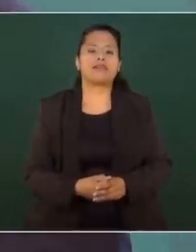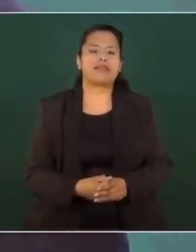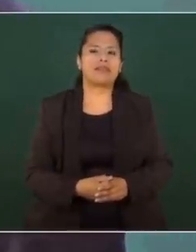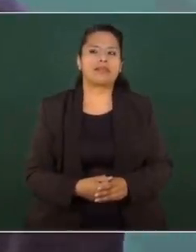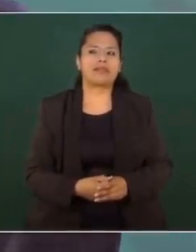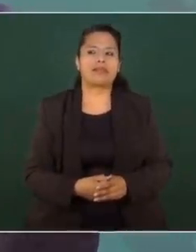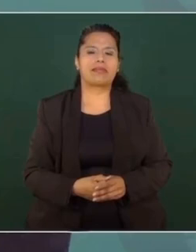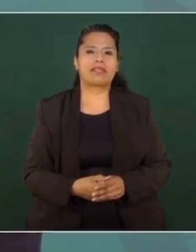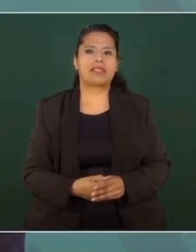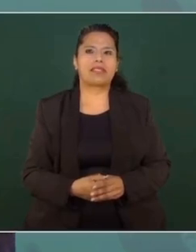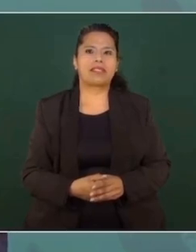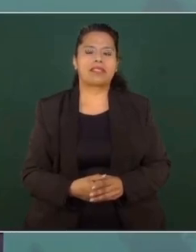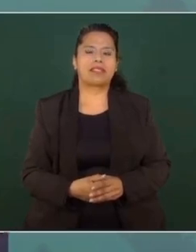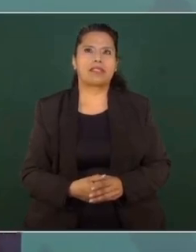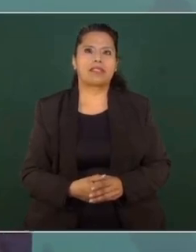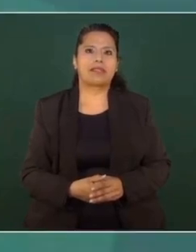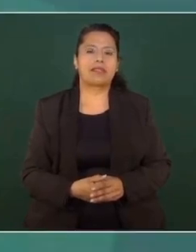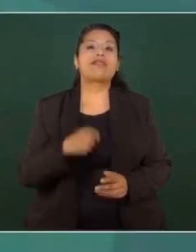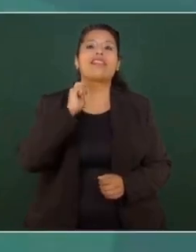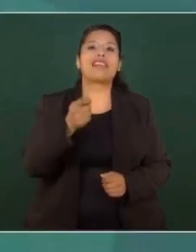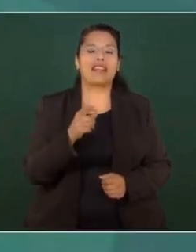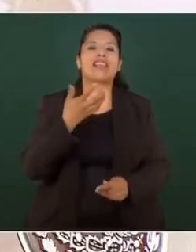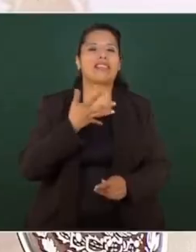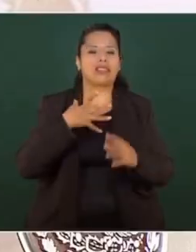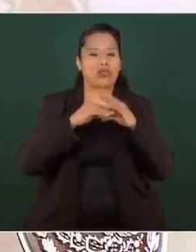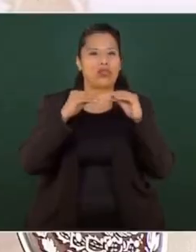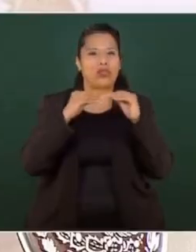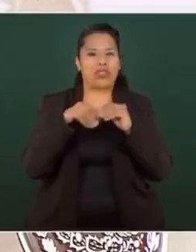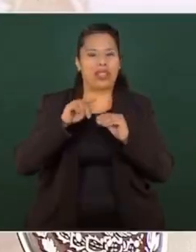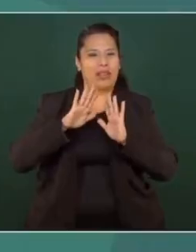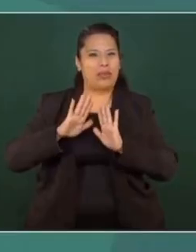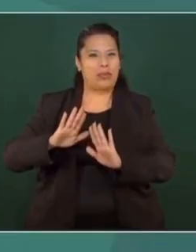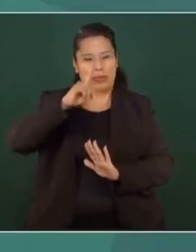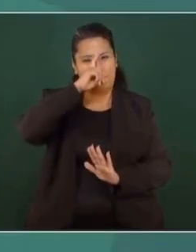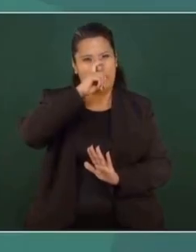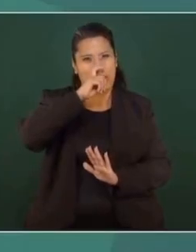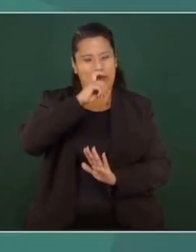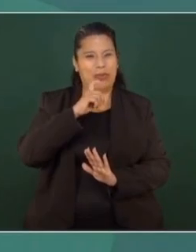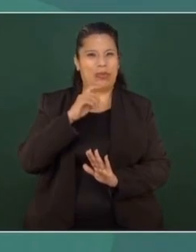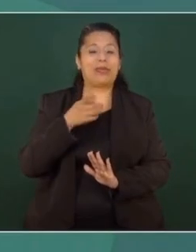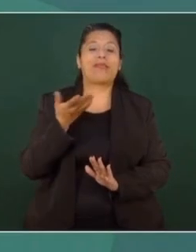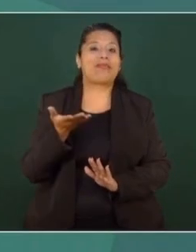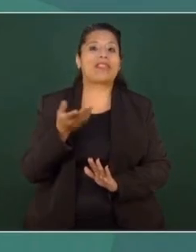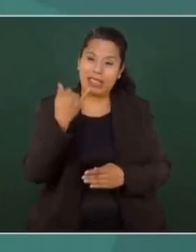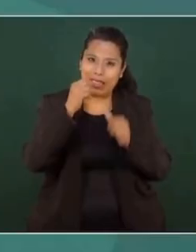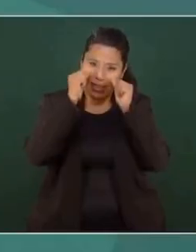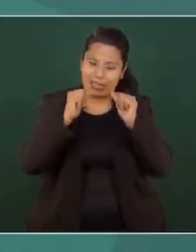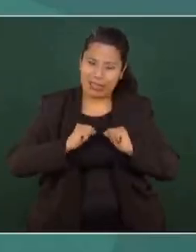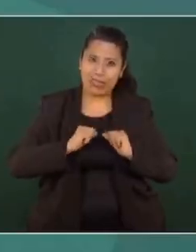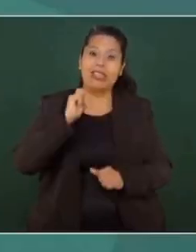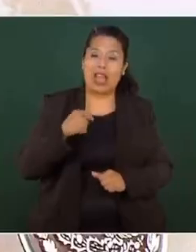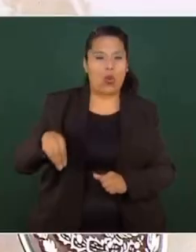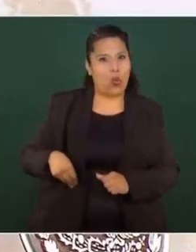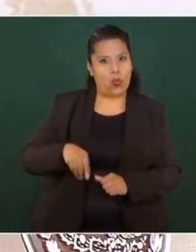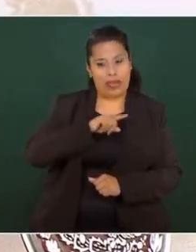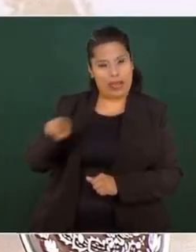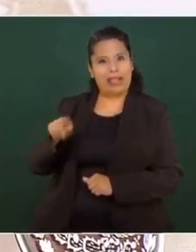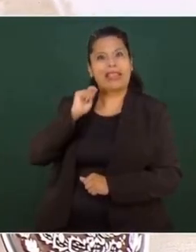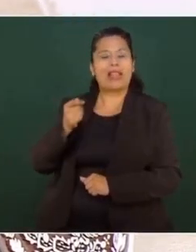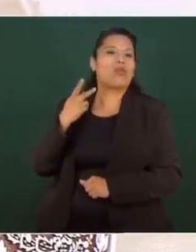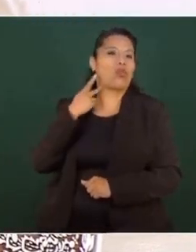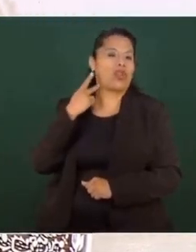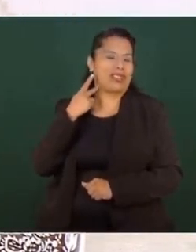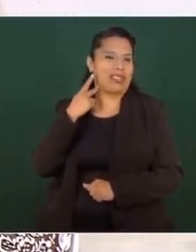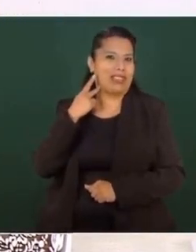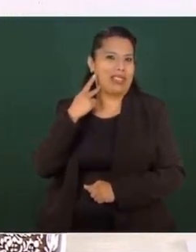que dejaron al país los neoliberales fue el que no tenemos en nuestro país. Por culpa de la política privatizadora